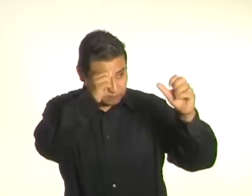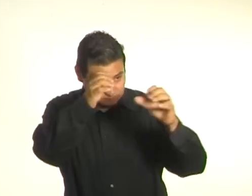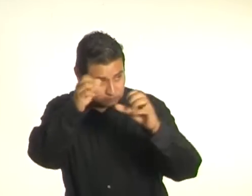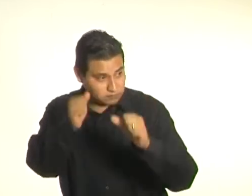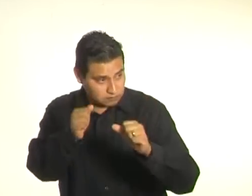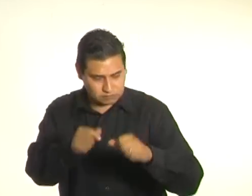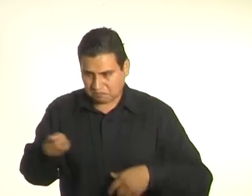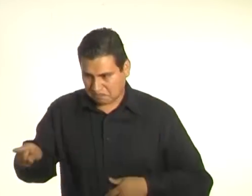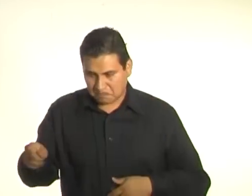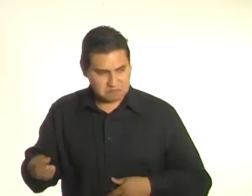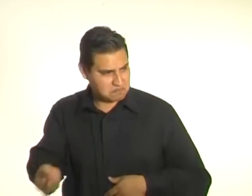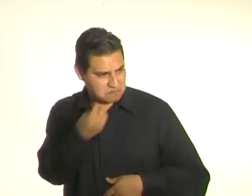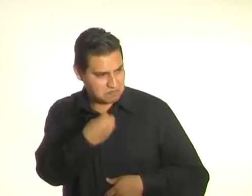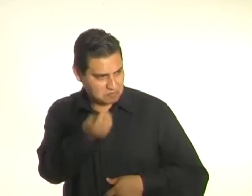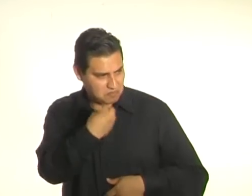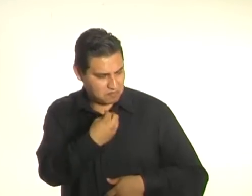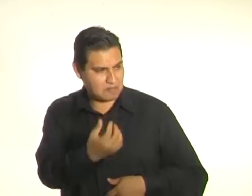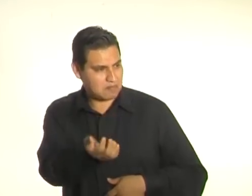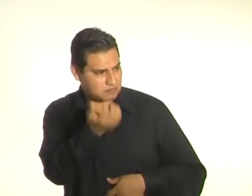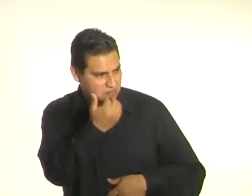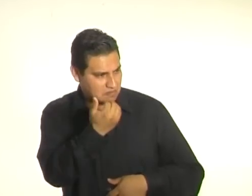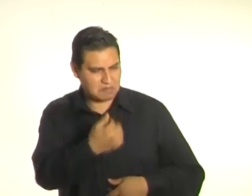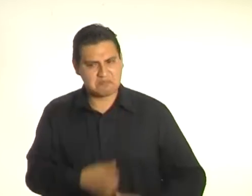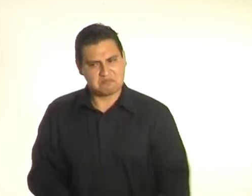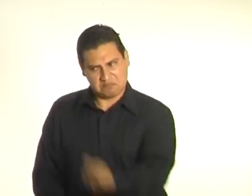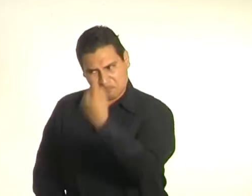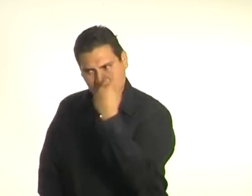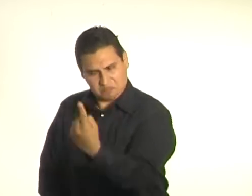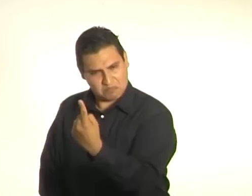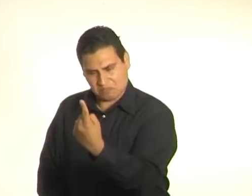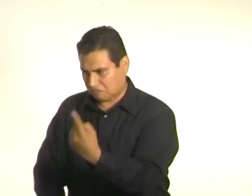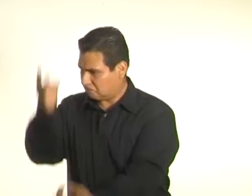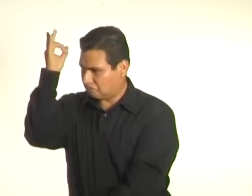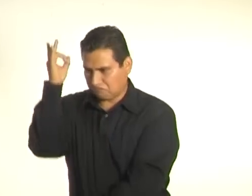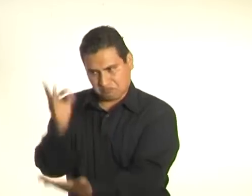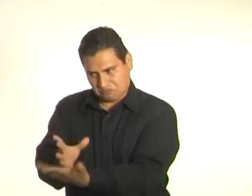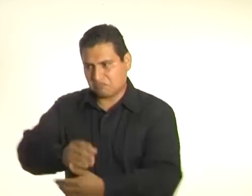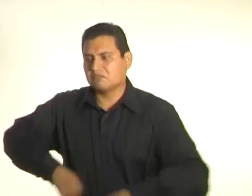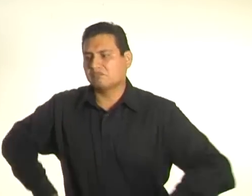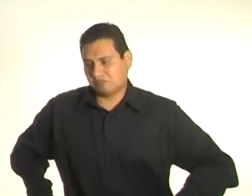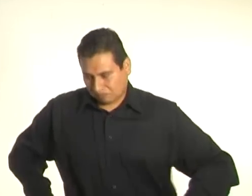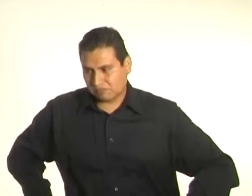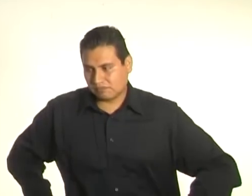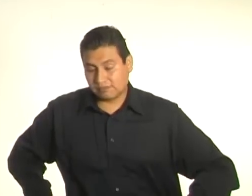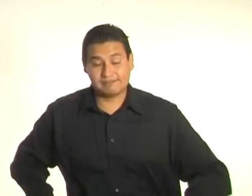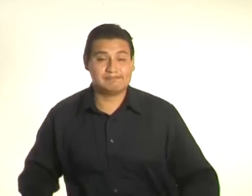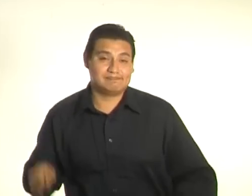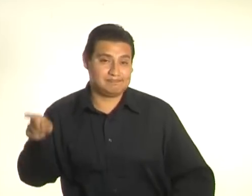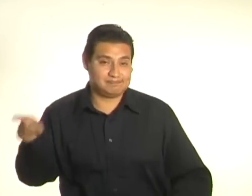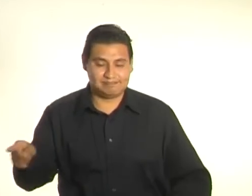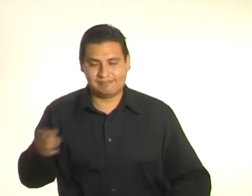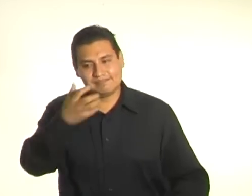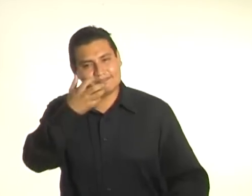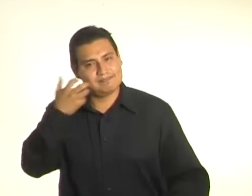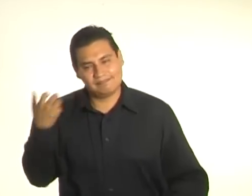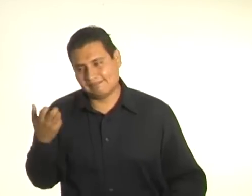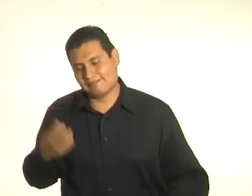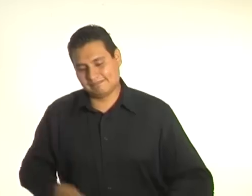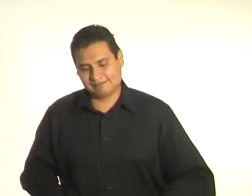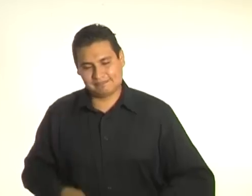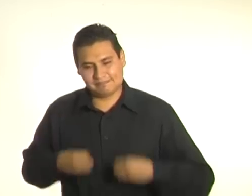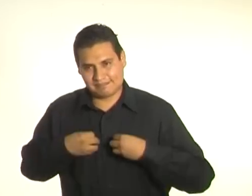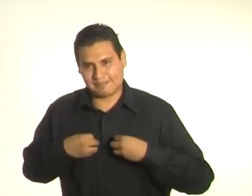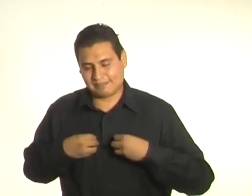que cene solo una vez. ¡Qué pena! A Sixto se le había acabado la buena vida.